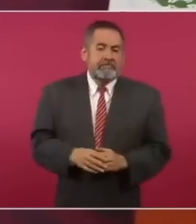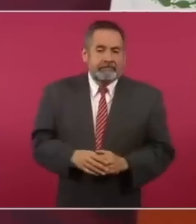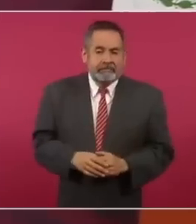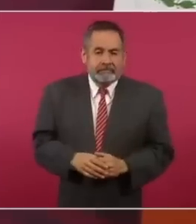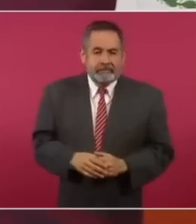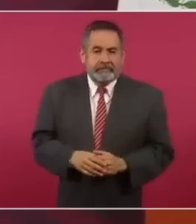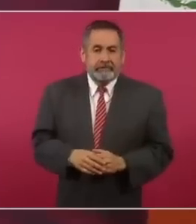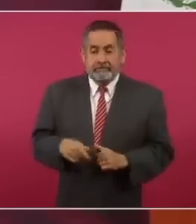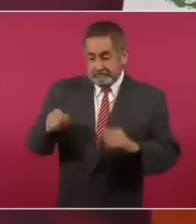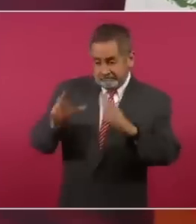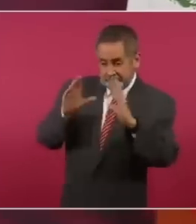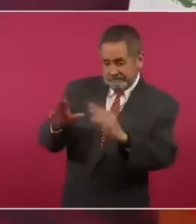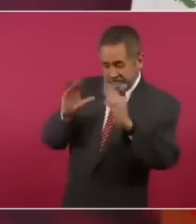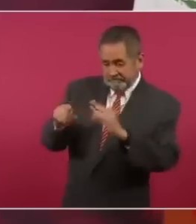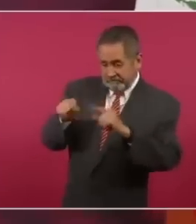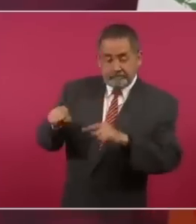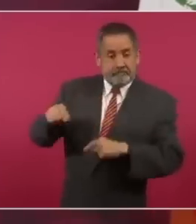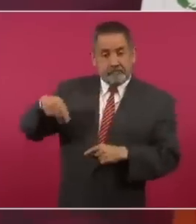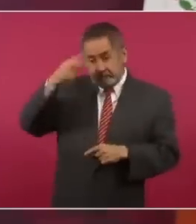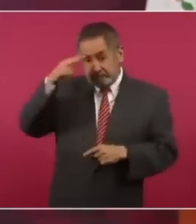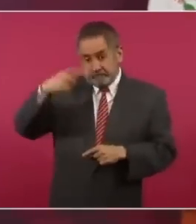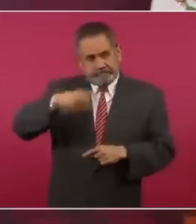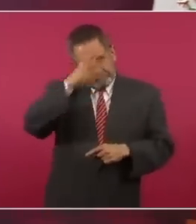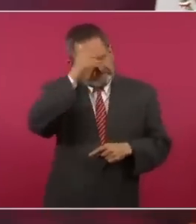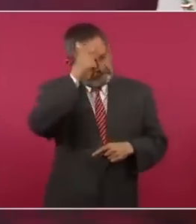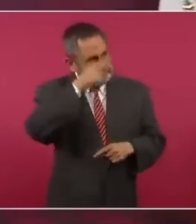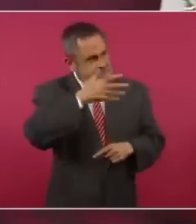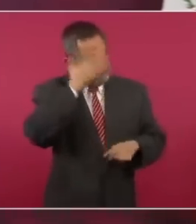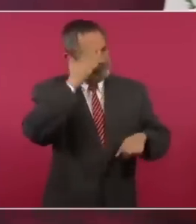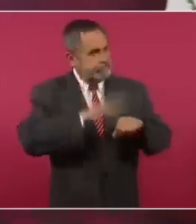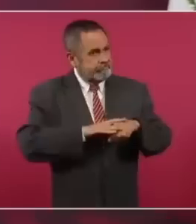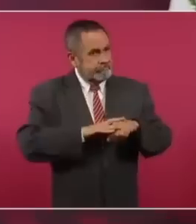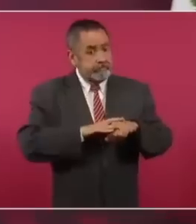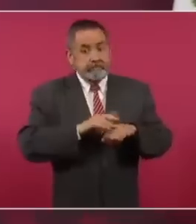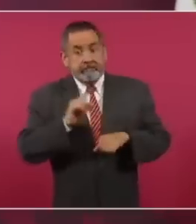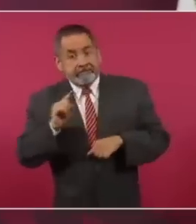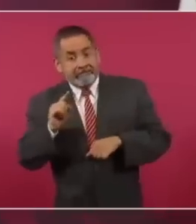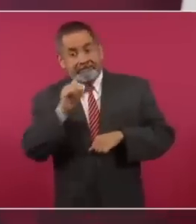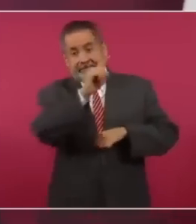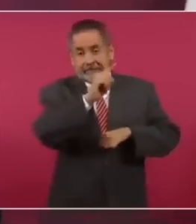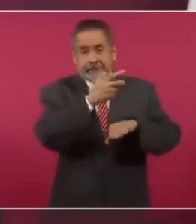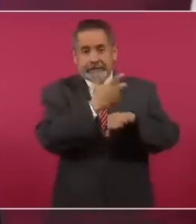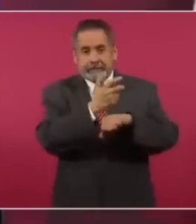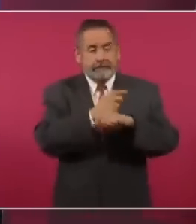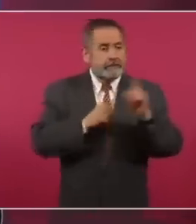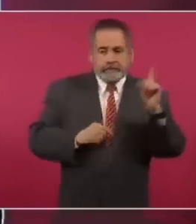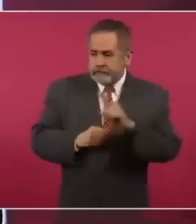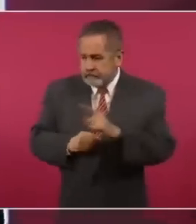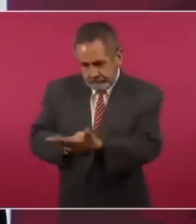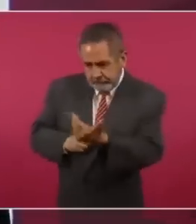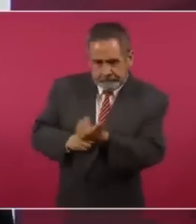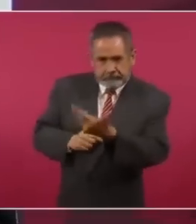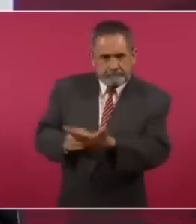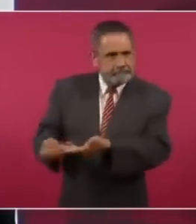los forman vienen a buscarlos